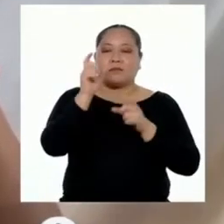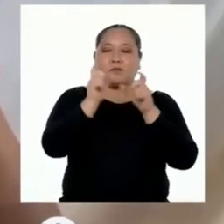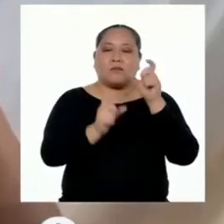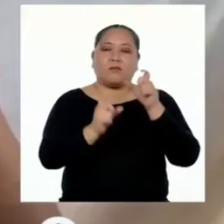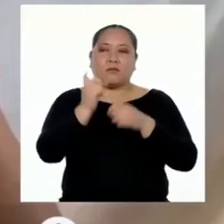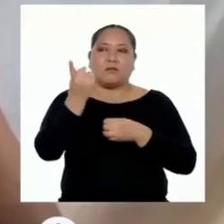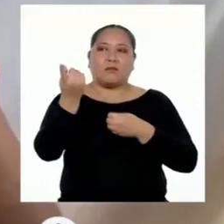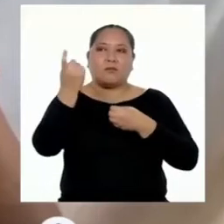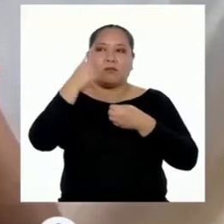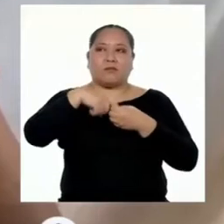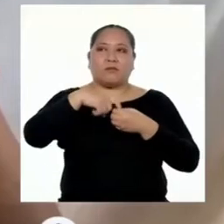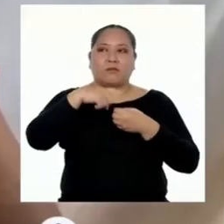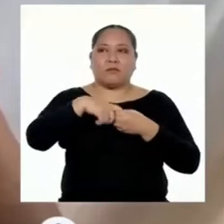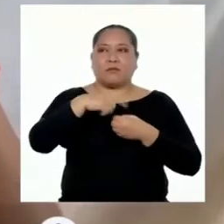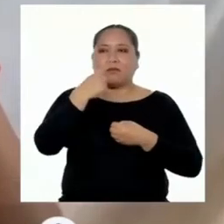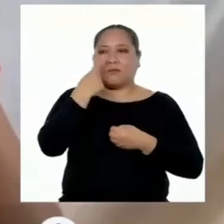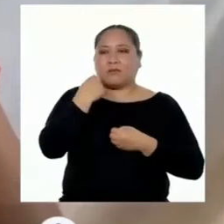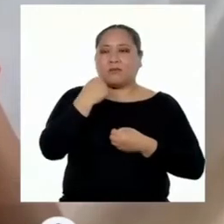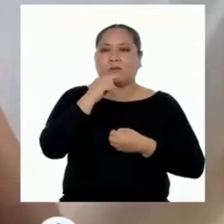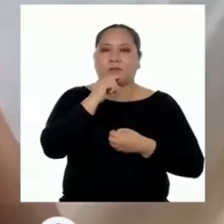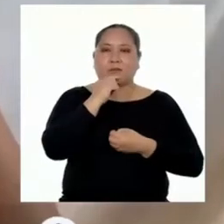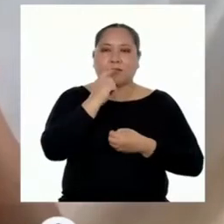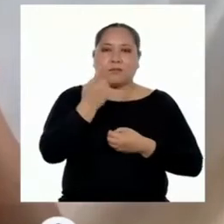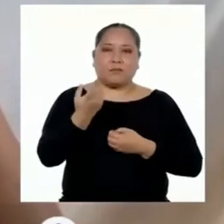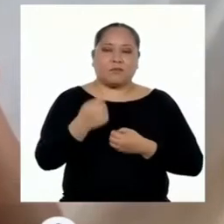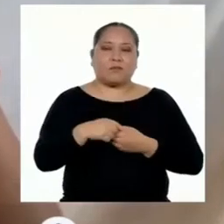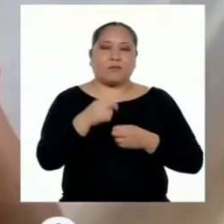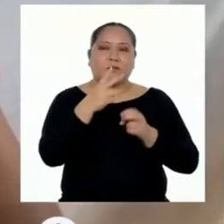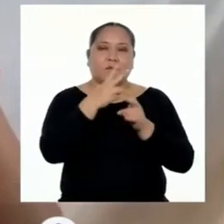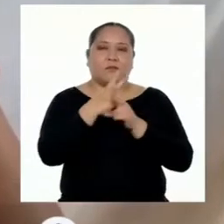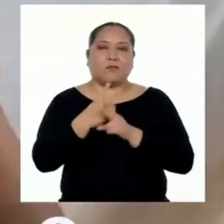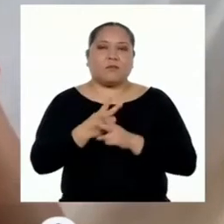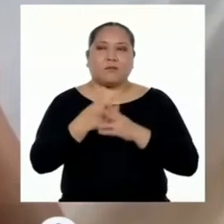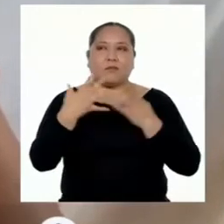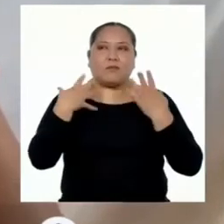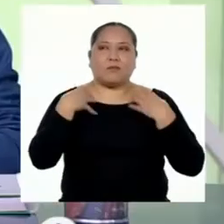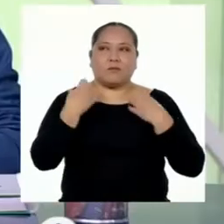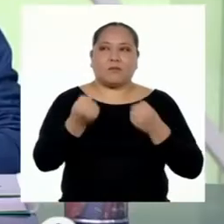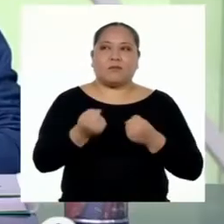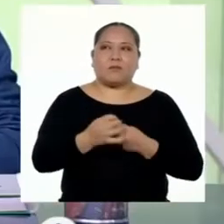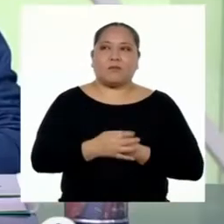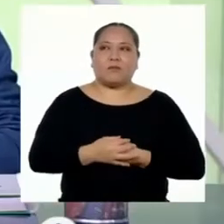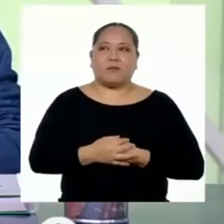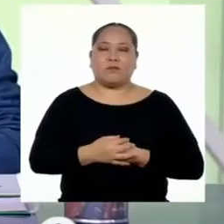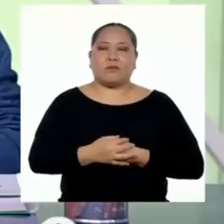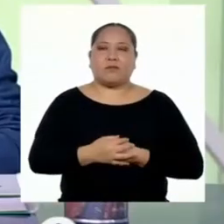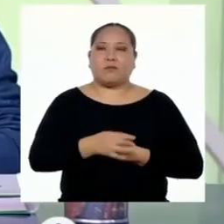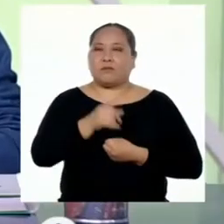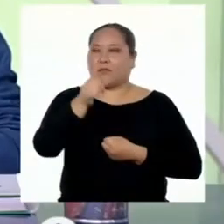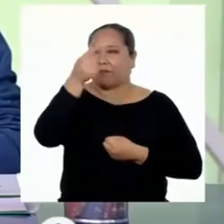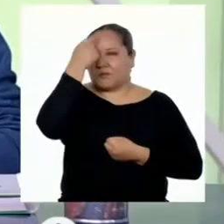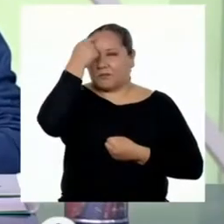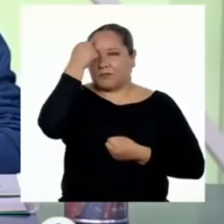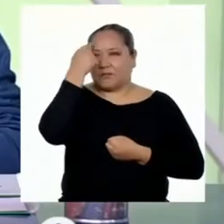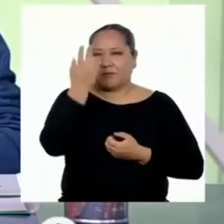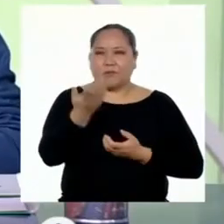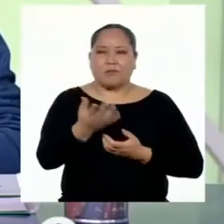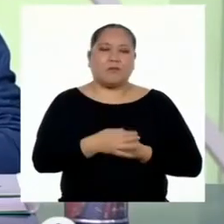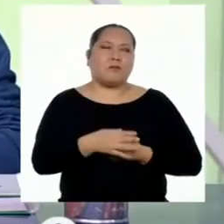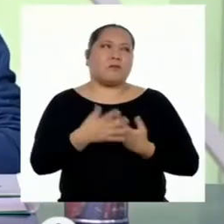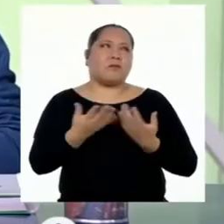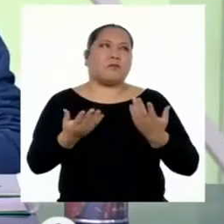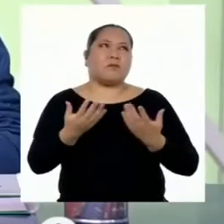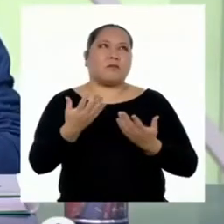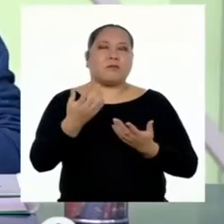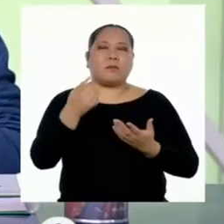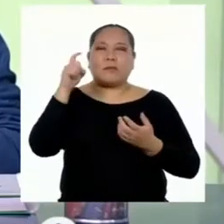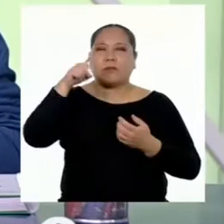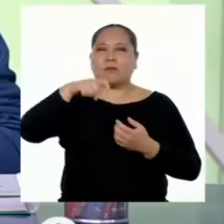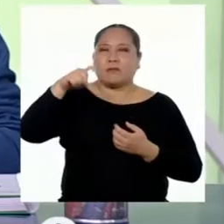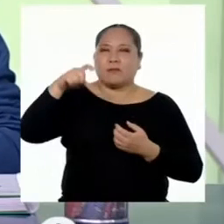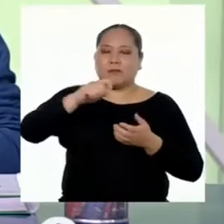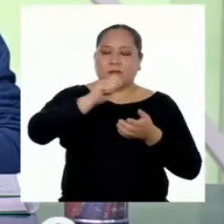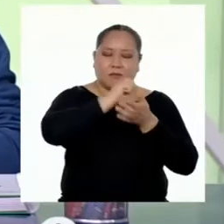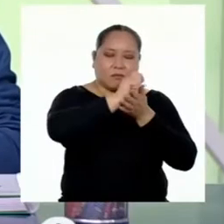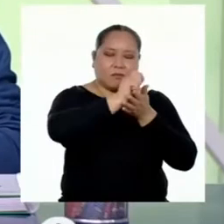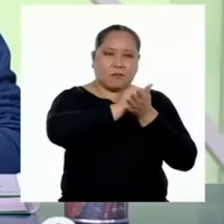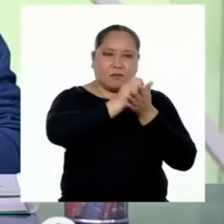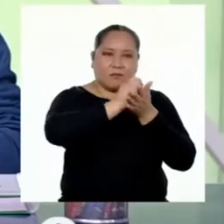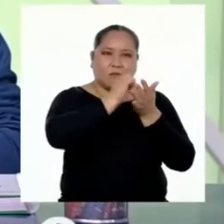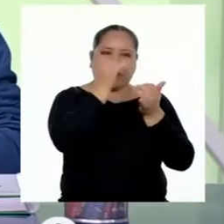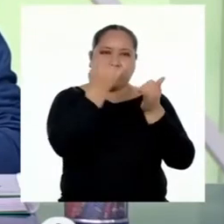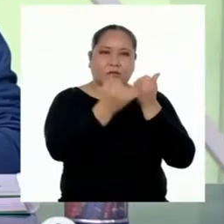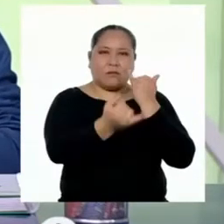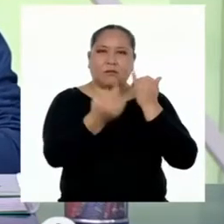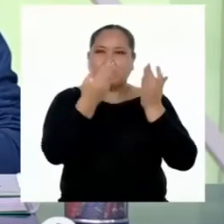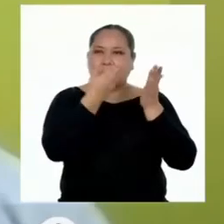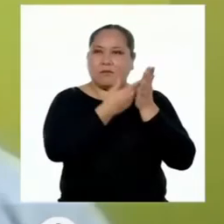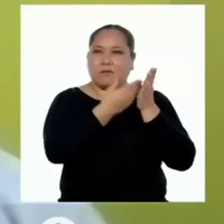ciudadanos y ciudadanas para el cuidado de la salud. ¿Qué creen que debemos tener en cuenta para escribir la versión final del